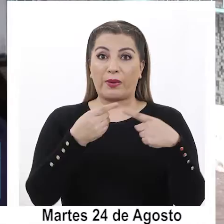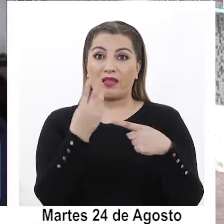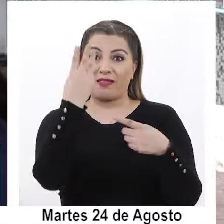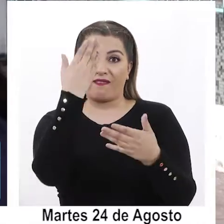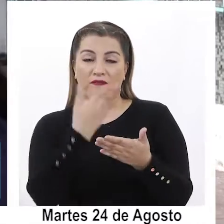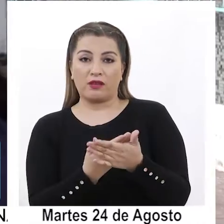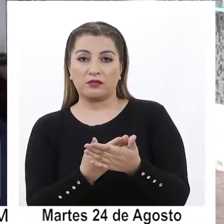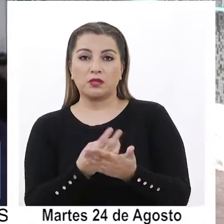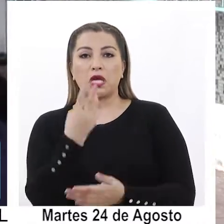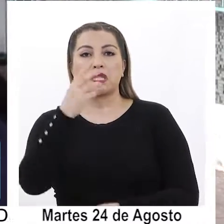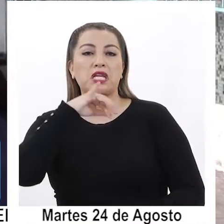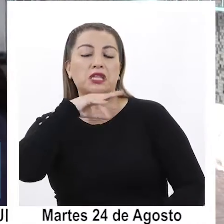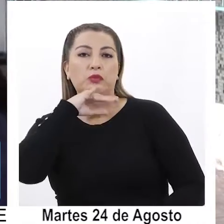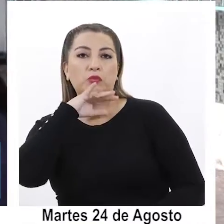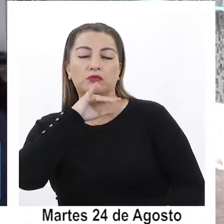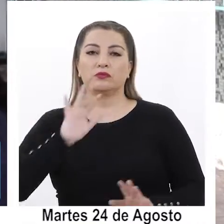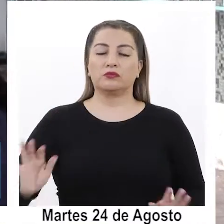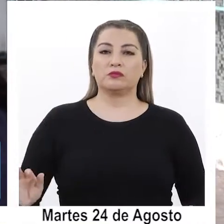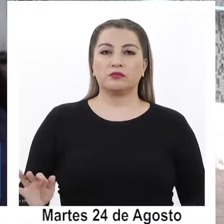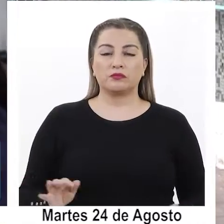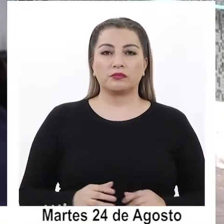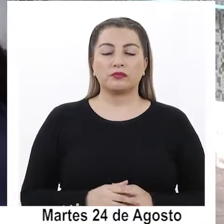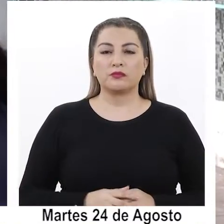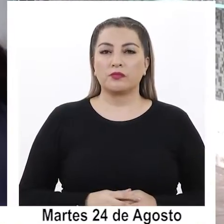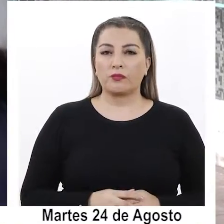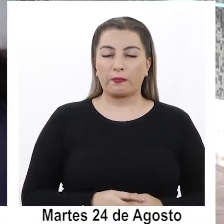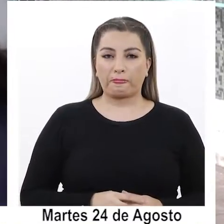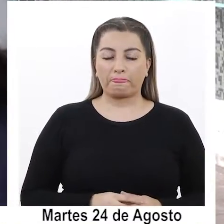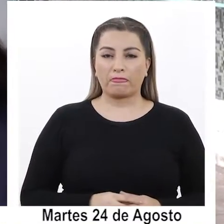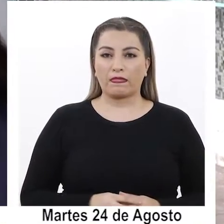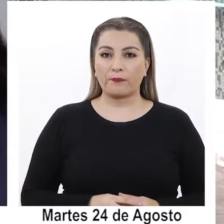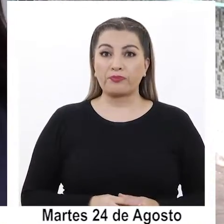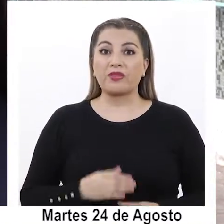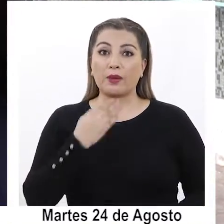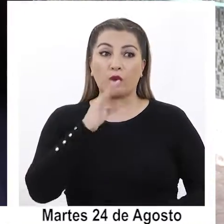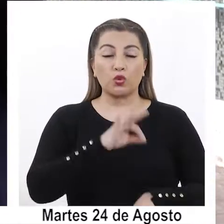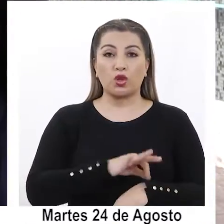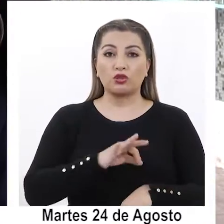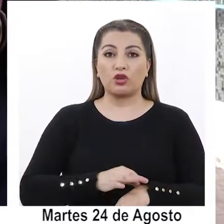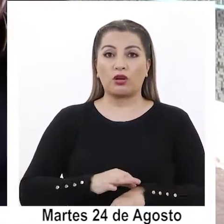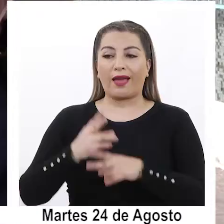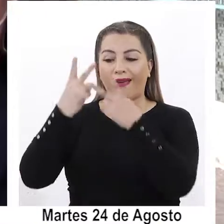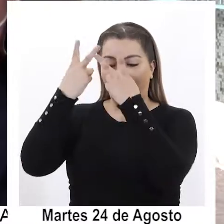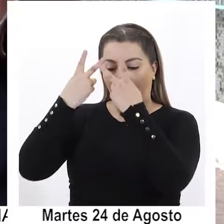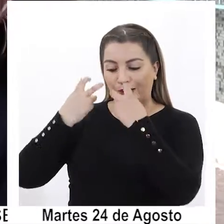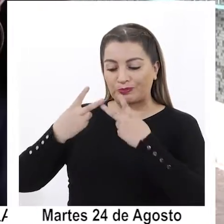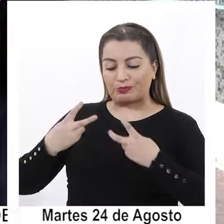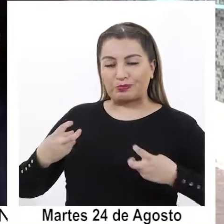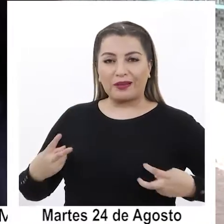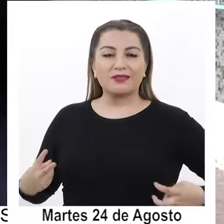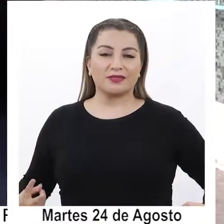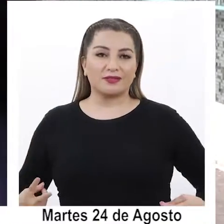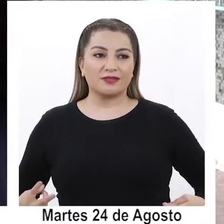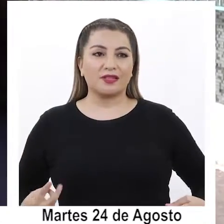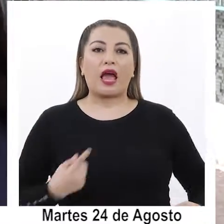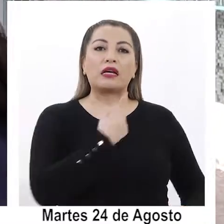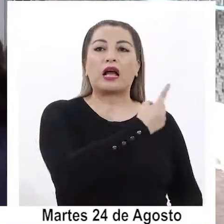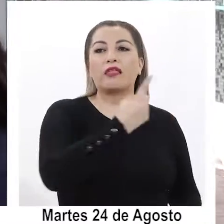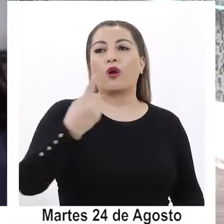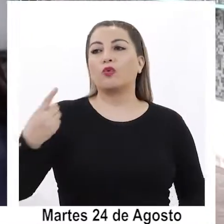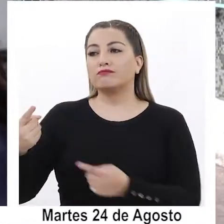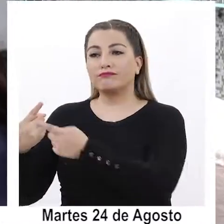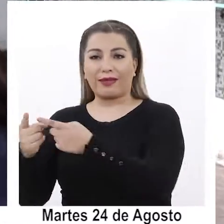a la semana, unos 30 minutos, que tiene que ser evaluado por un médico para la recomendación de acuerdo a cada